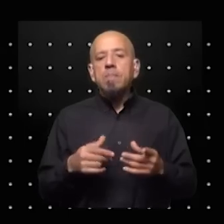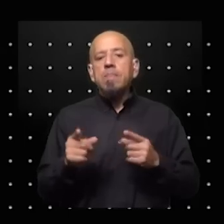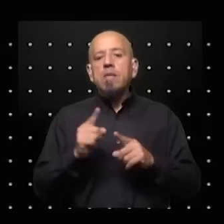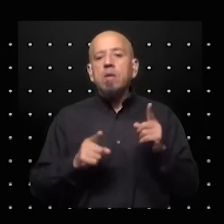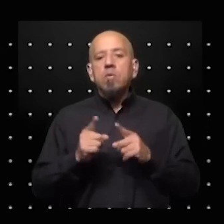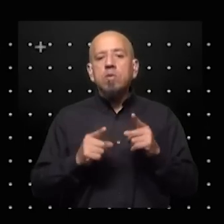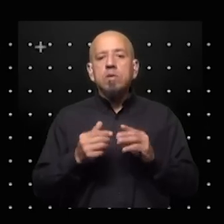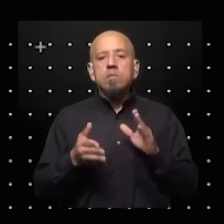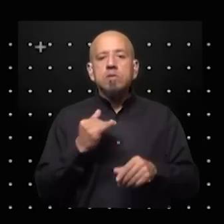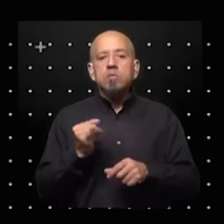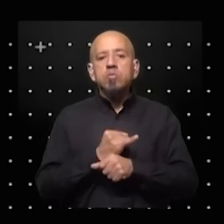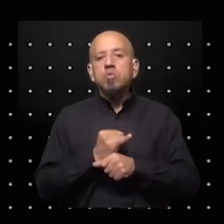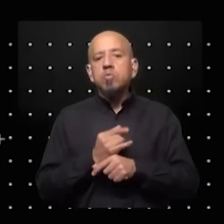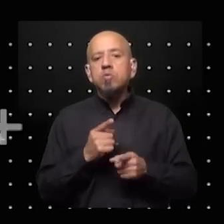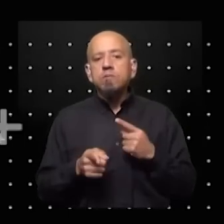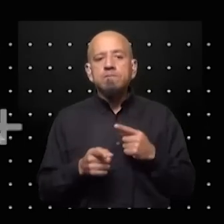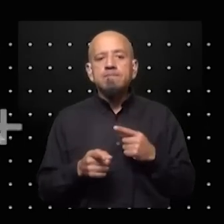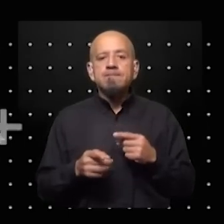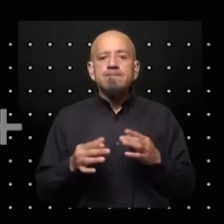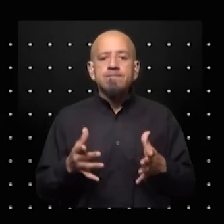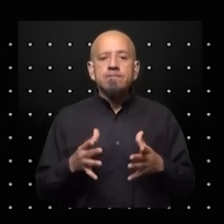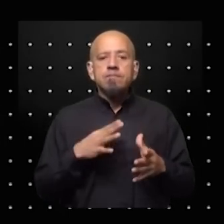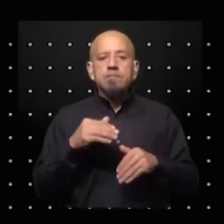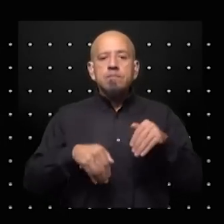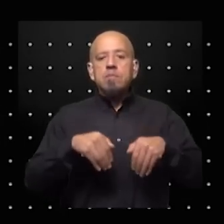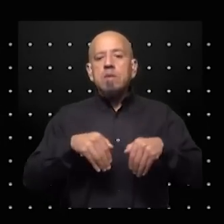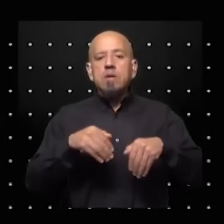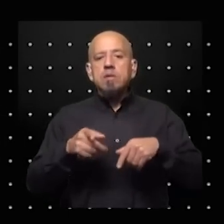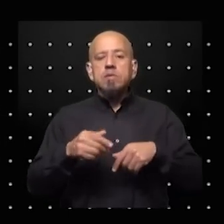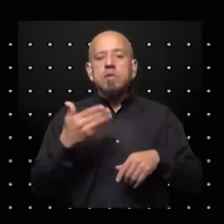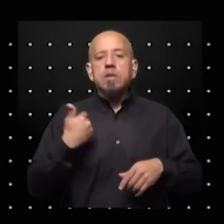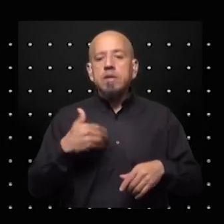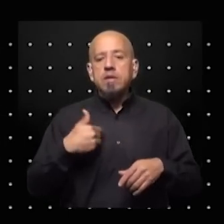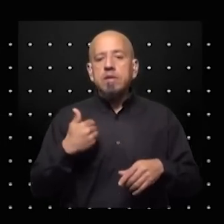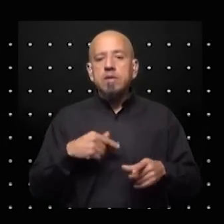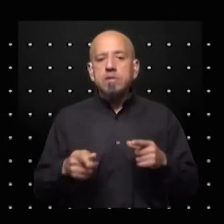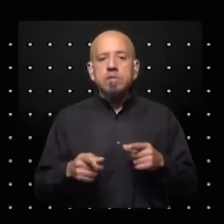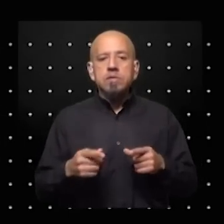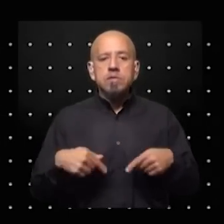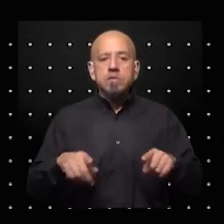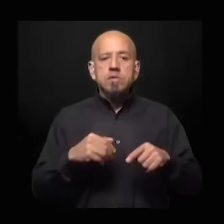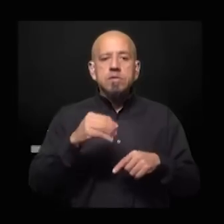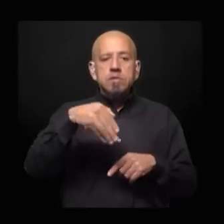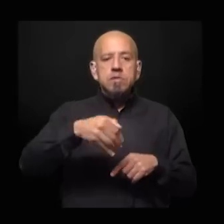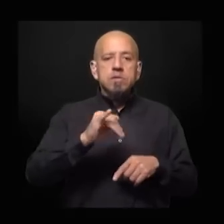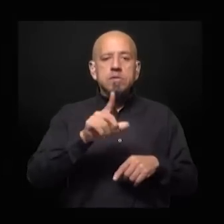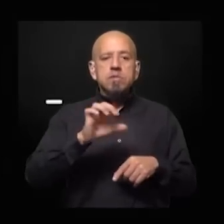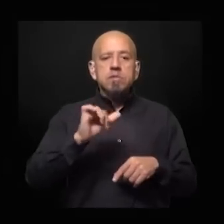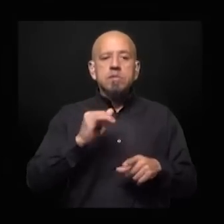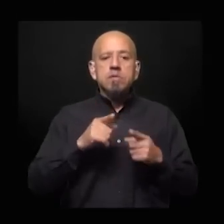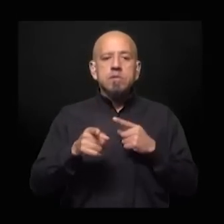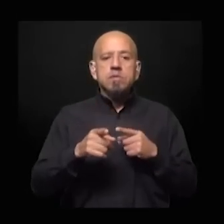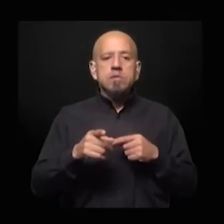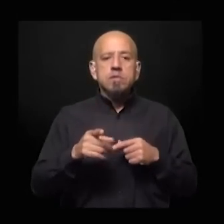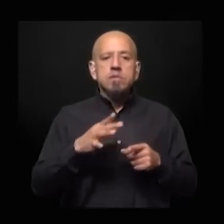más institucionalizadas y que llevan más elecciones encima y en el caso de la Argentina la figura de Milei y efectivamente va a haber gente